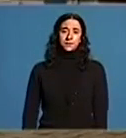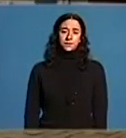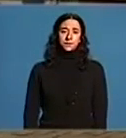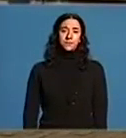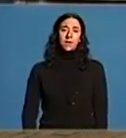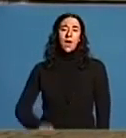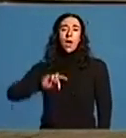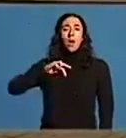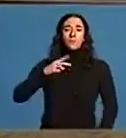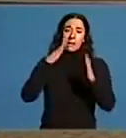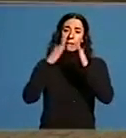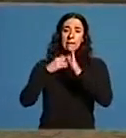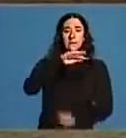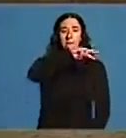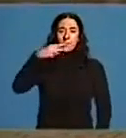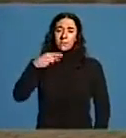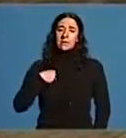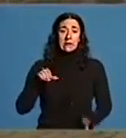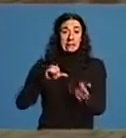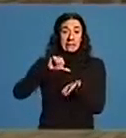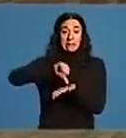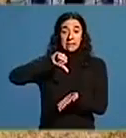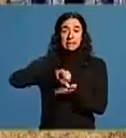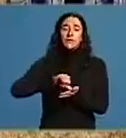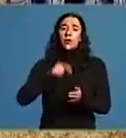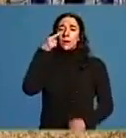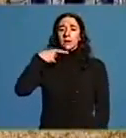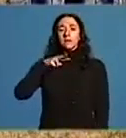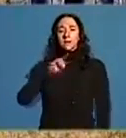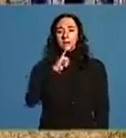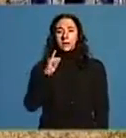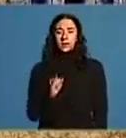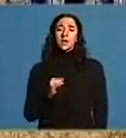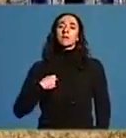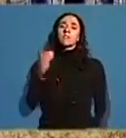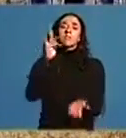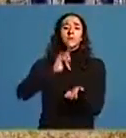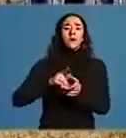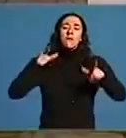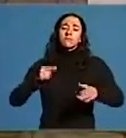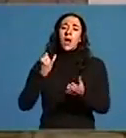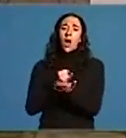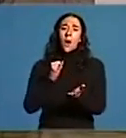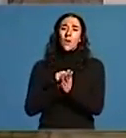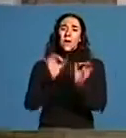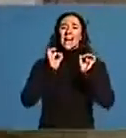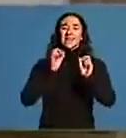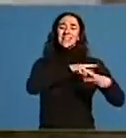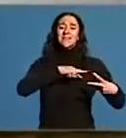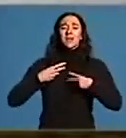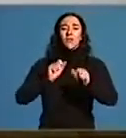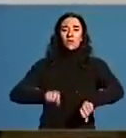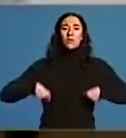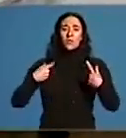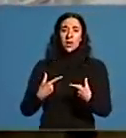A segunda planta da Casa Barxa, situada en pleno casco bello de Guitiriz, albergará a partir do mes de xuño a primeira das aulas de interpretación da natureza